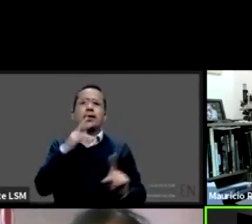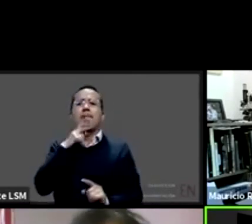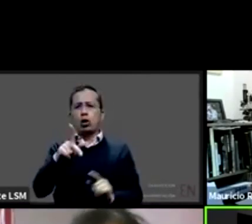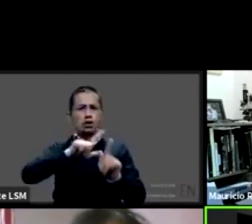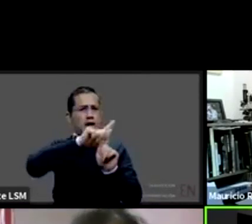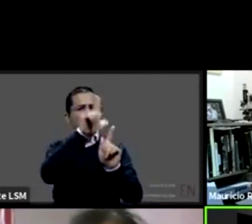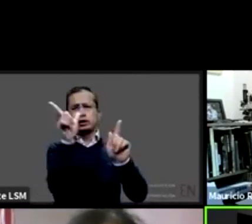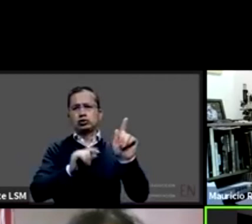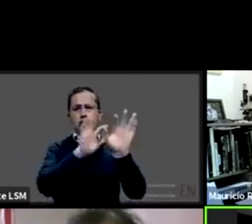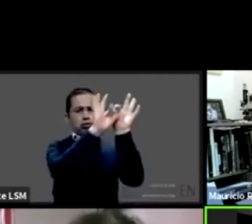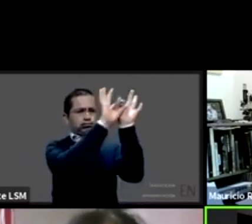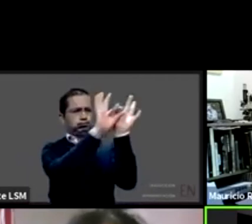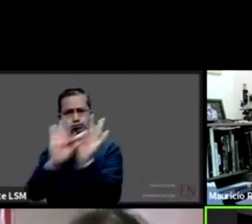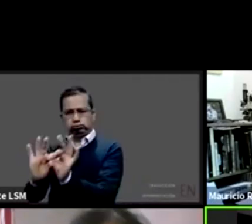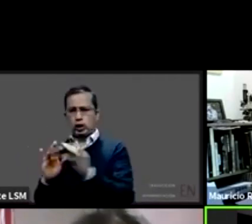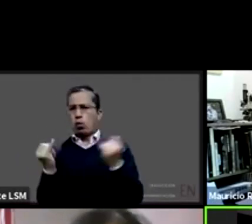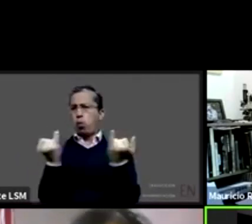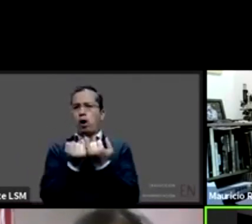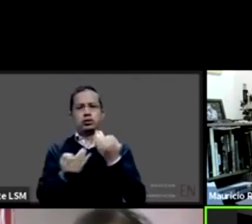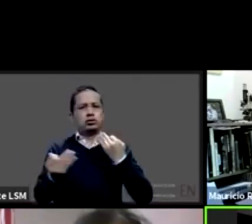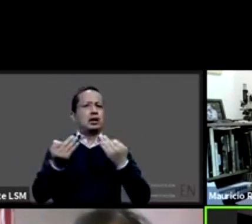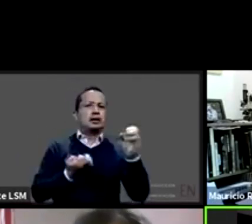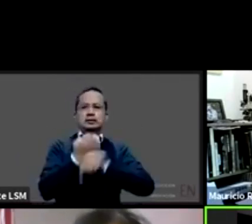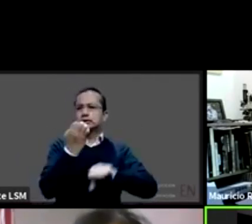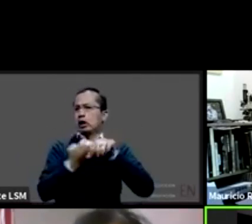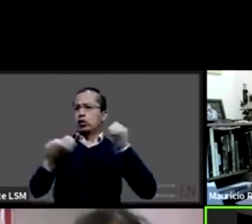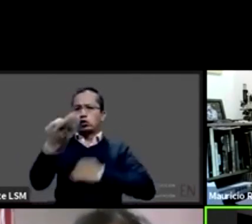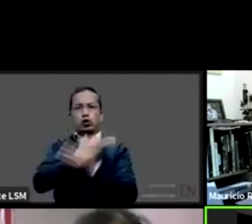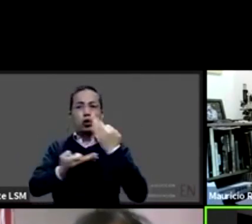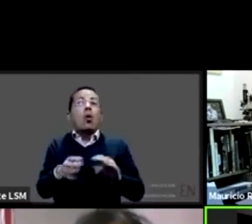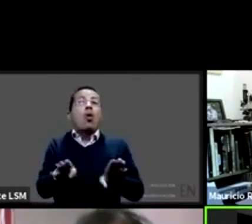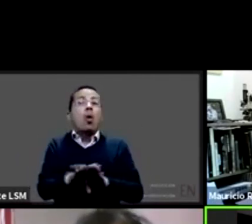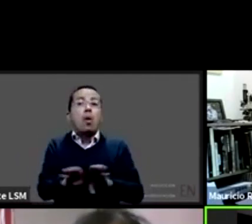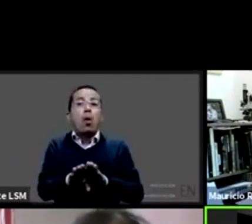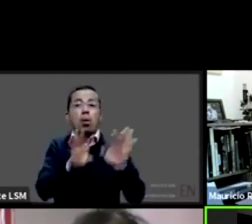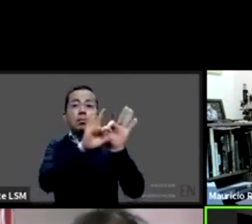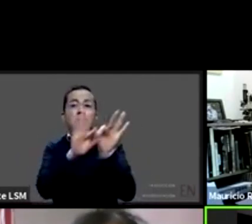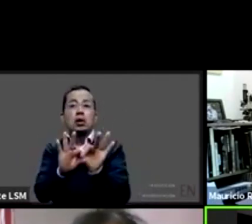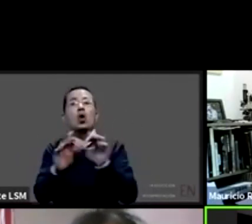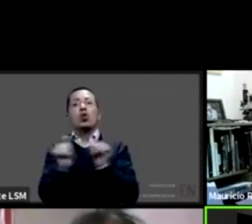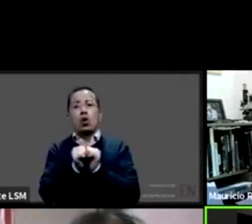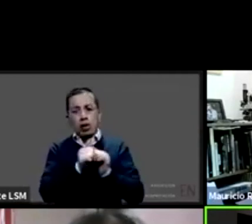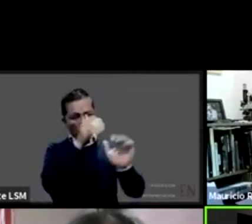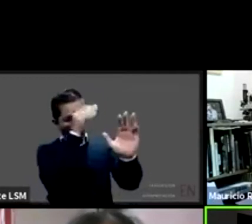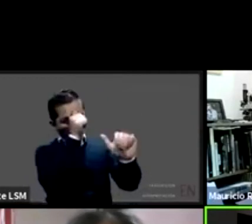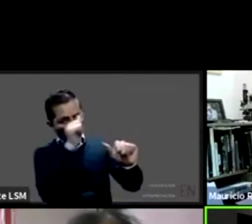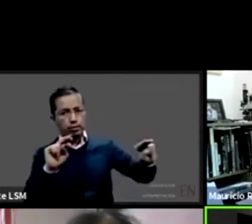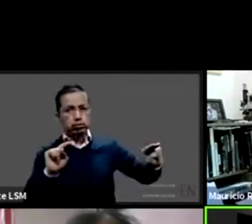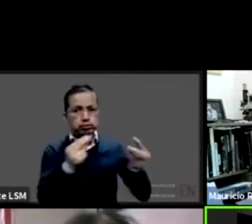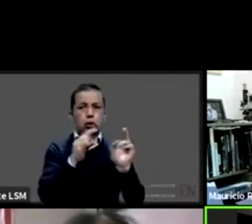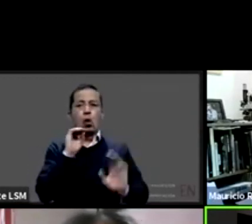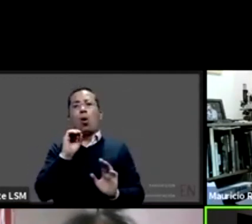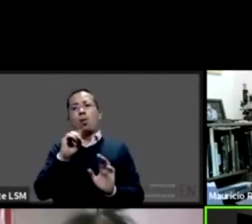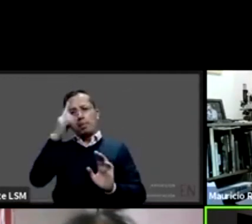por medio de un acuerdo de una publicación y hacerlo realmente exigible porque si no o sea pasamos tuvimos dos casos